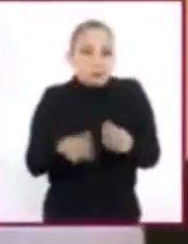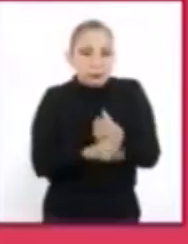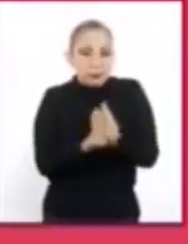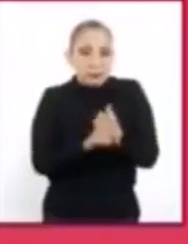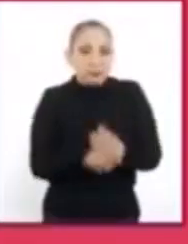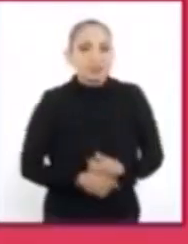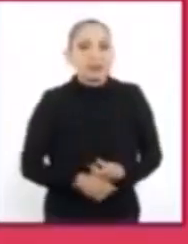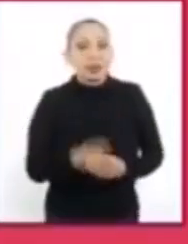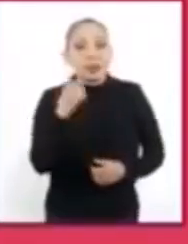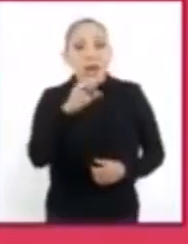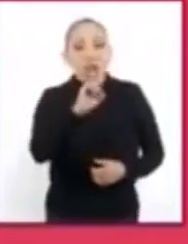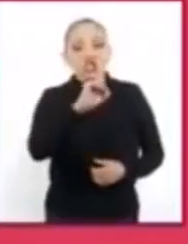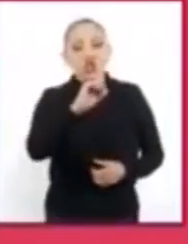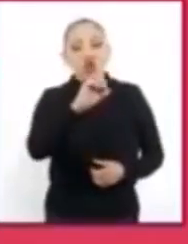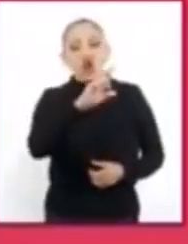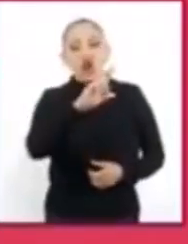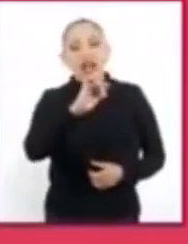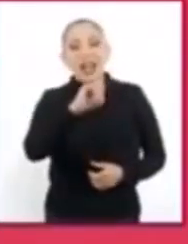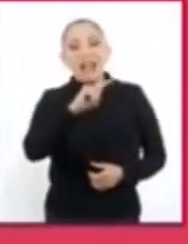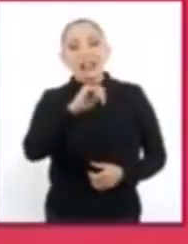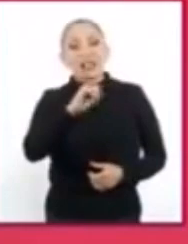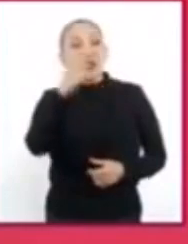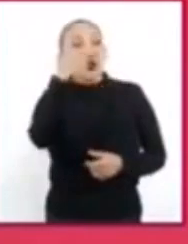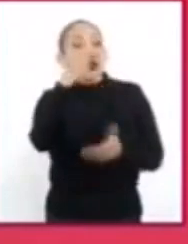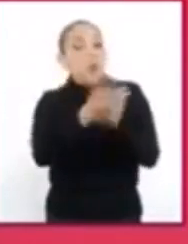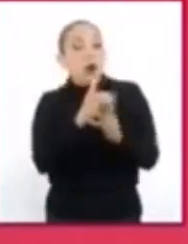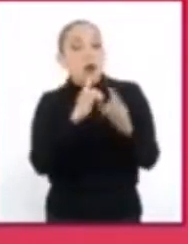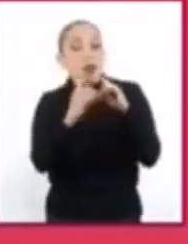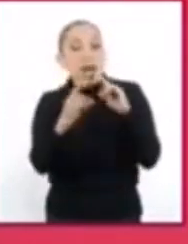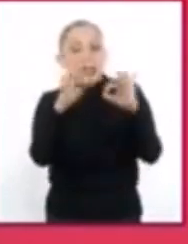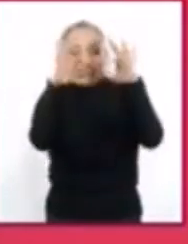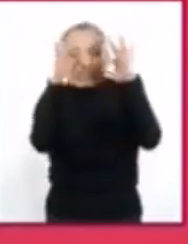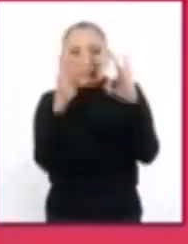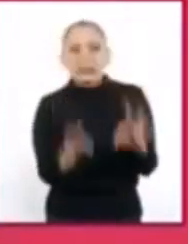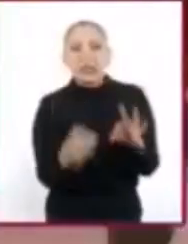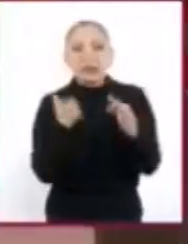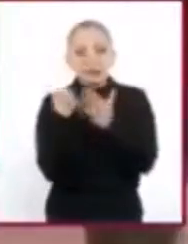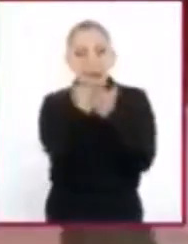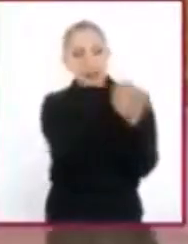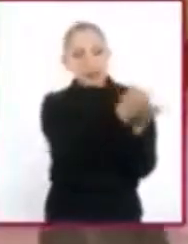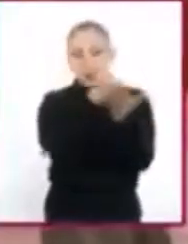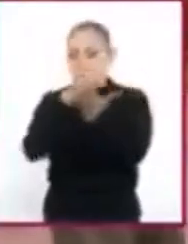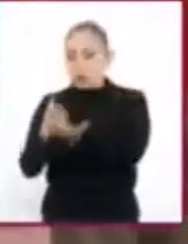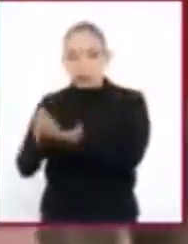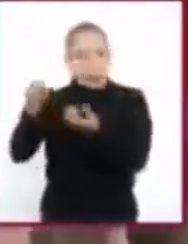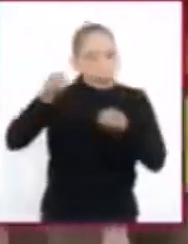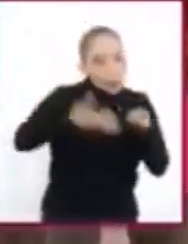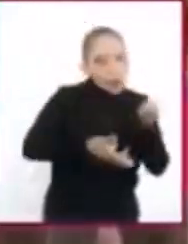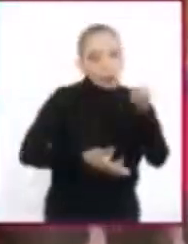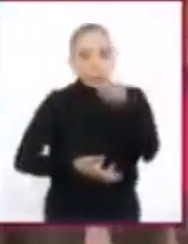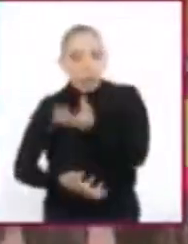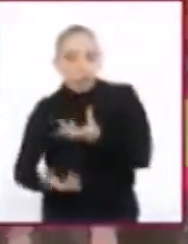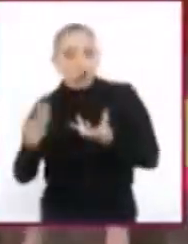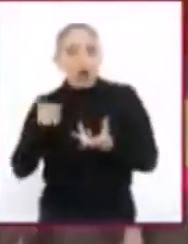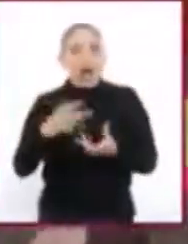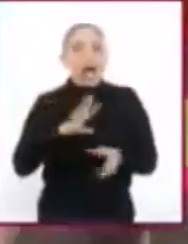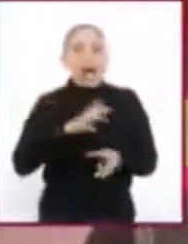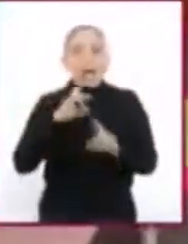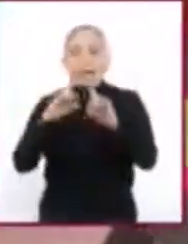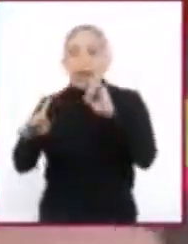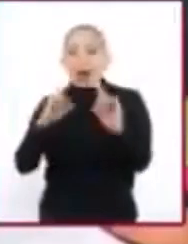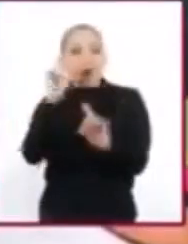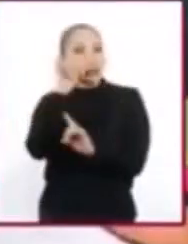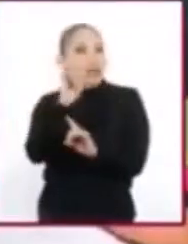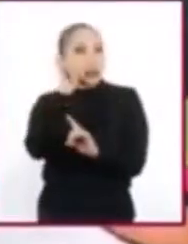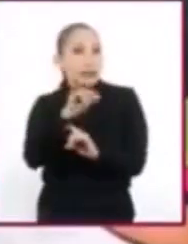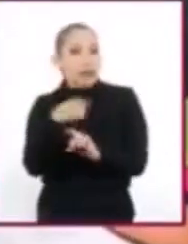Para Sócrates, el único diálogo es el genuinamente cooperativo. Tal tipo de diálogo es siempre